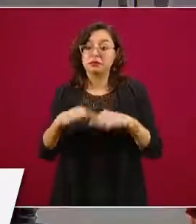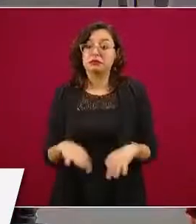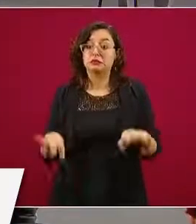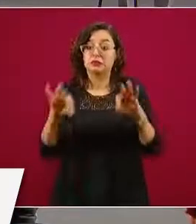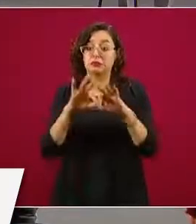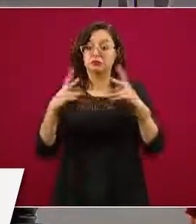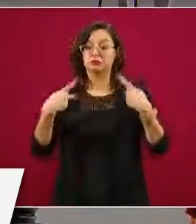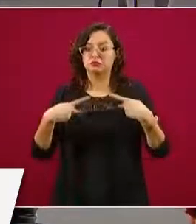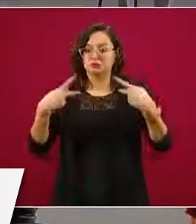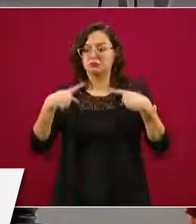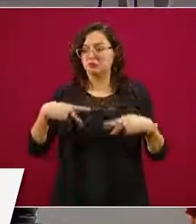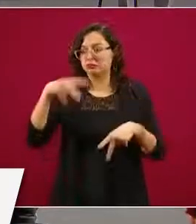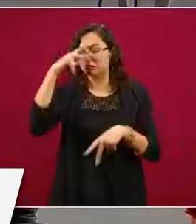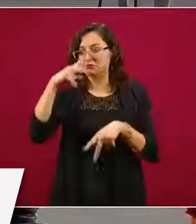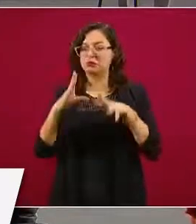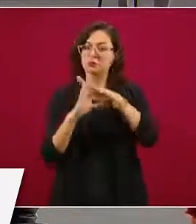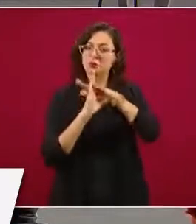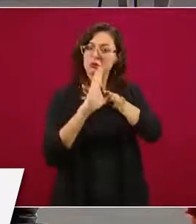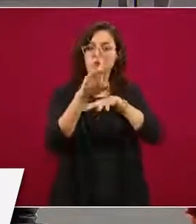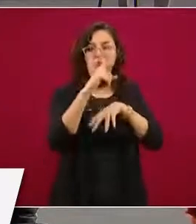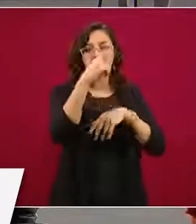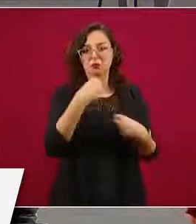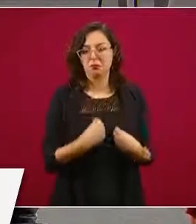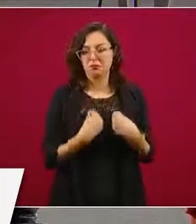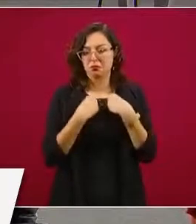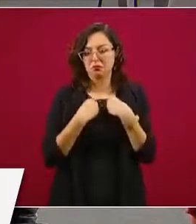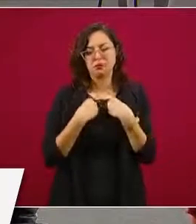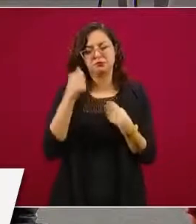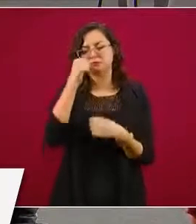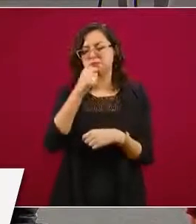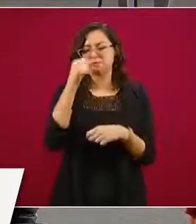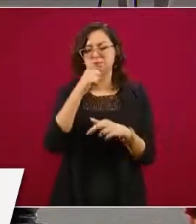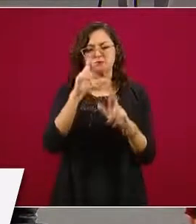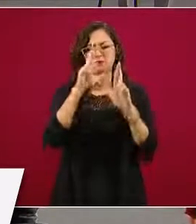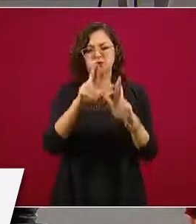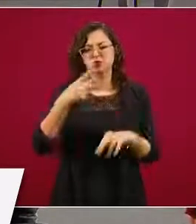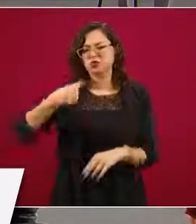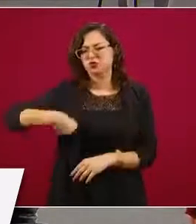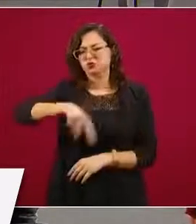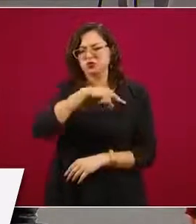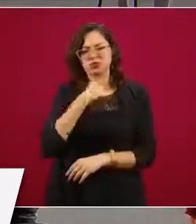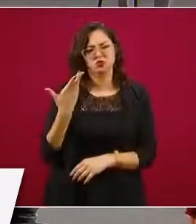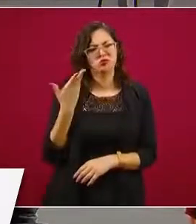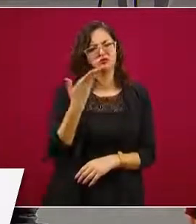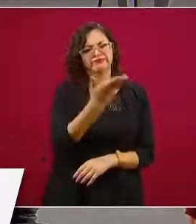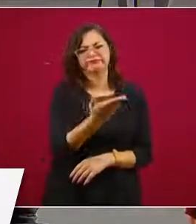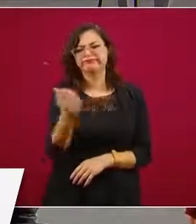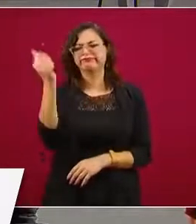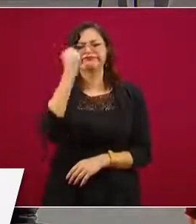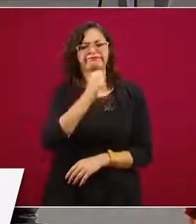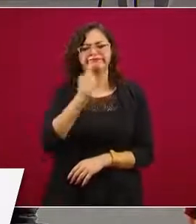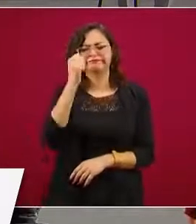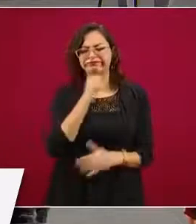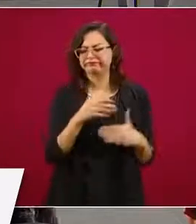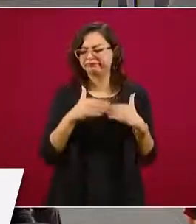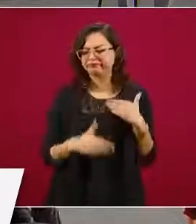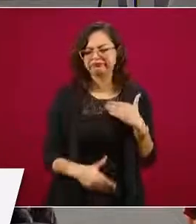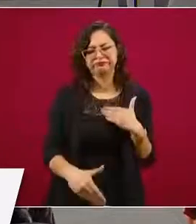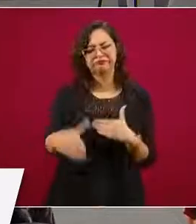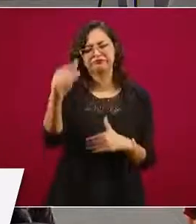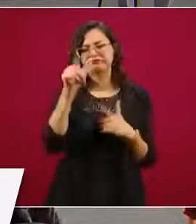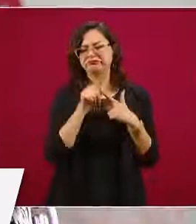nuestros paisanos migrantes. Siempre lo hemos hecho, lo seguiremos haciendo